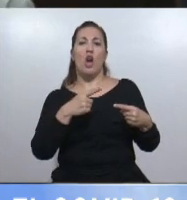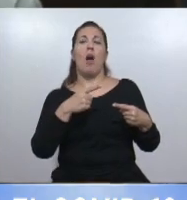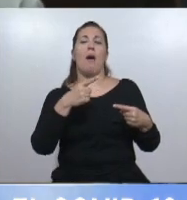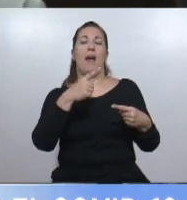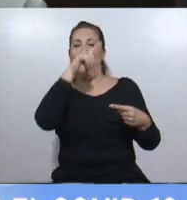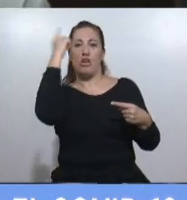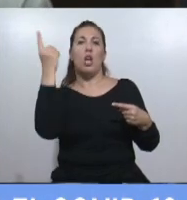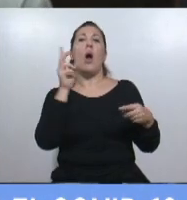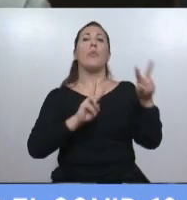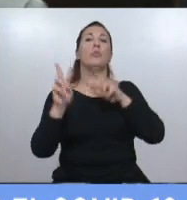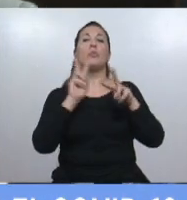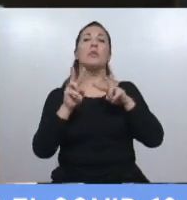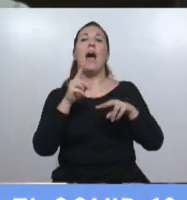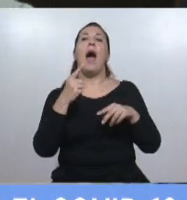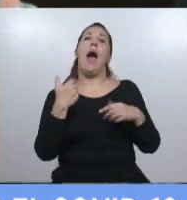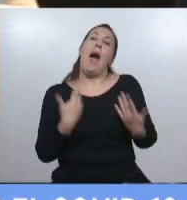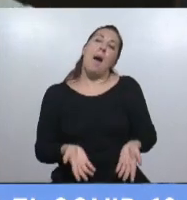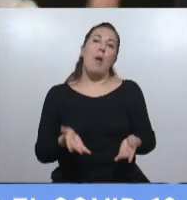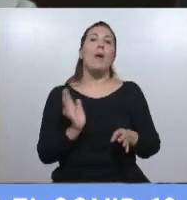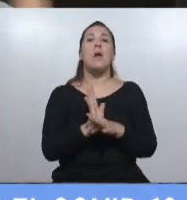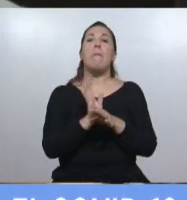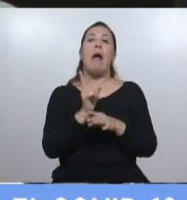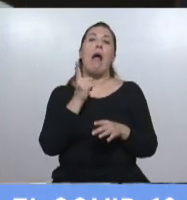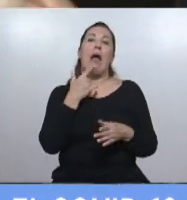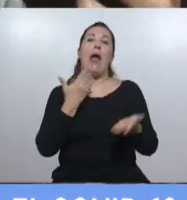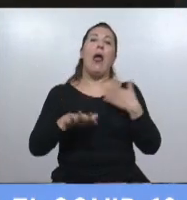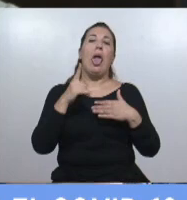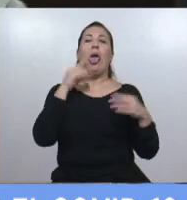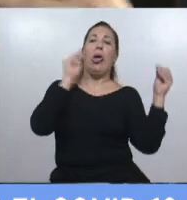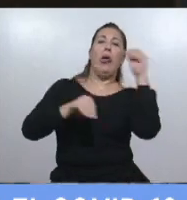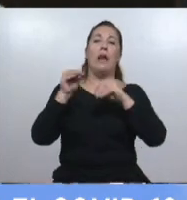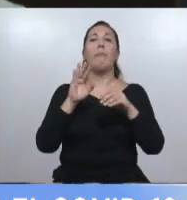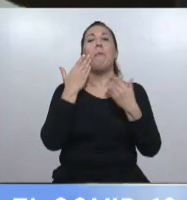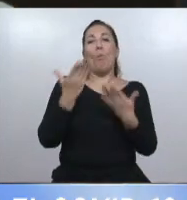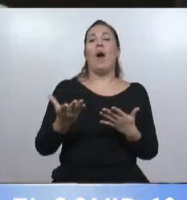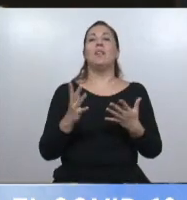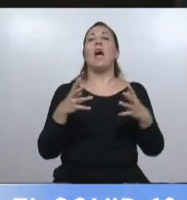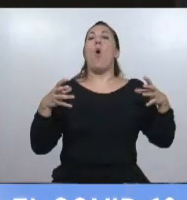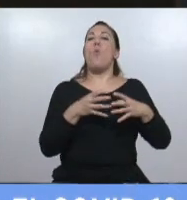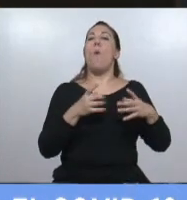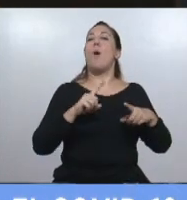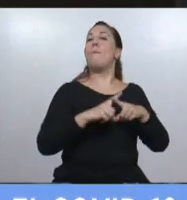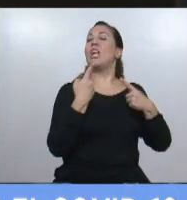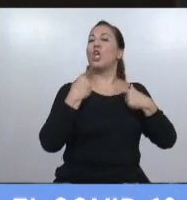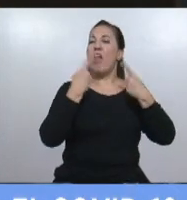confrontación, como excusa para dar esa diferenciación y mostrarse como una fuerza política distinta,